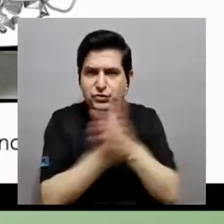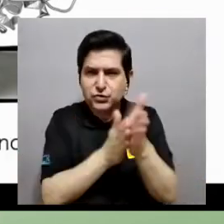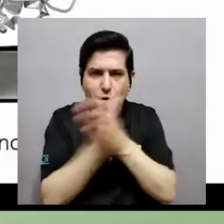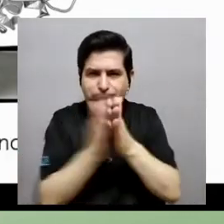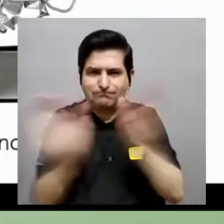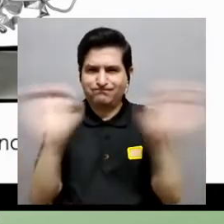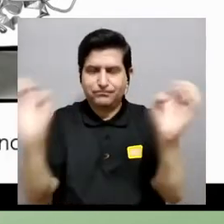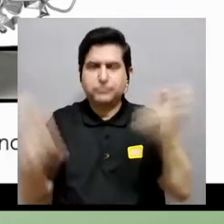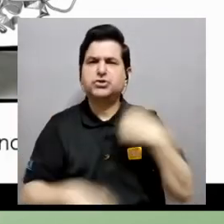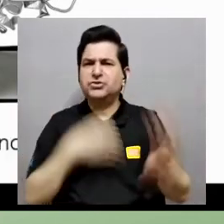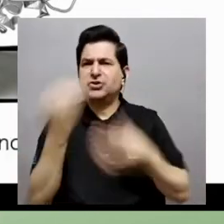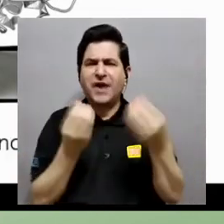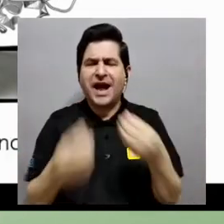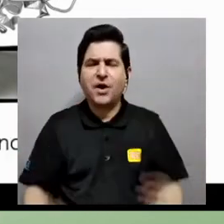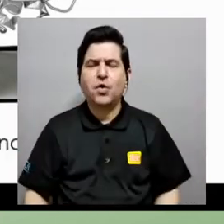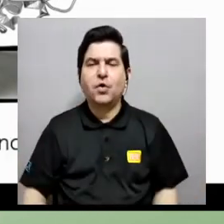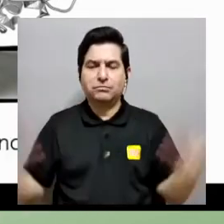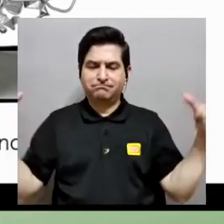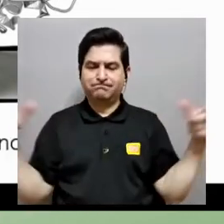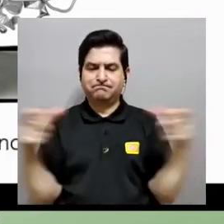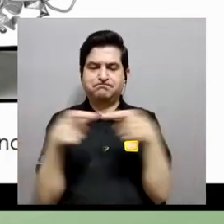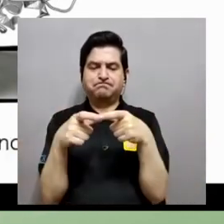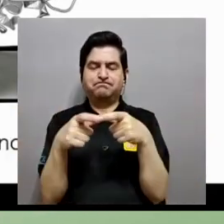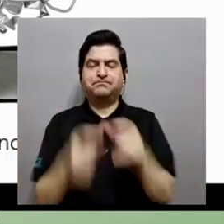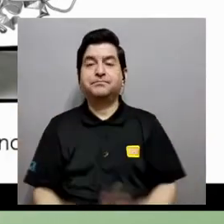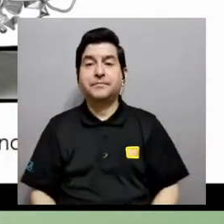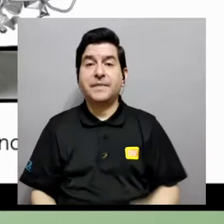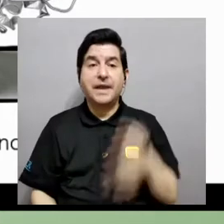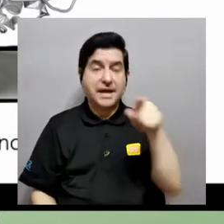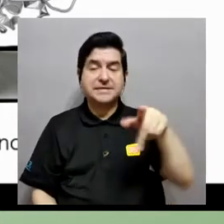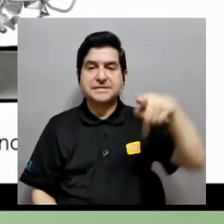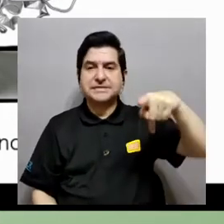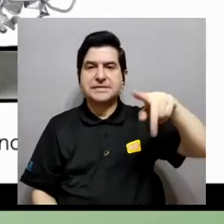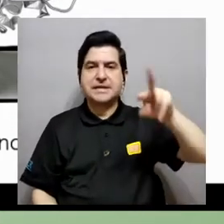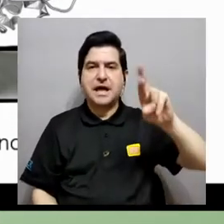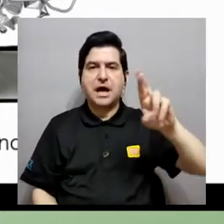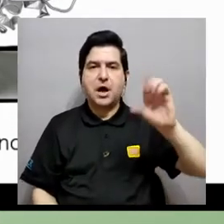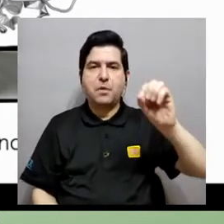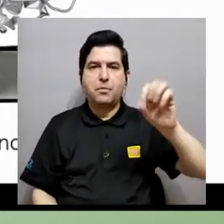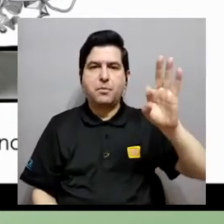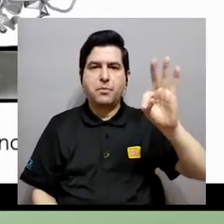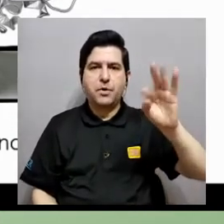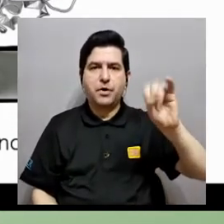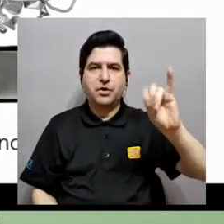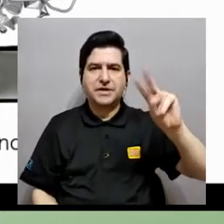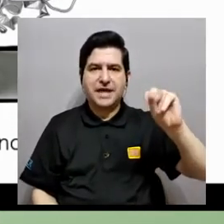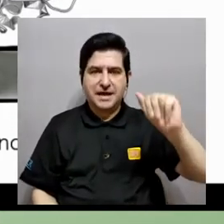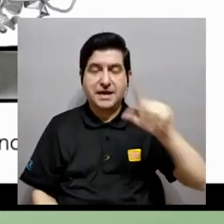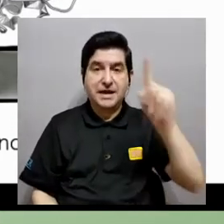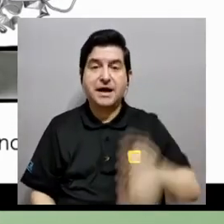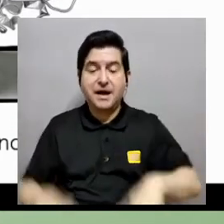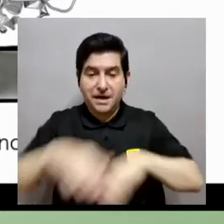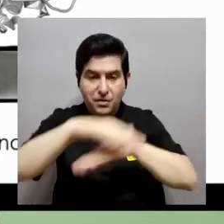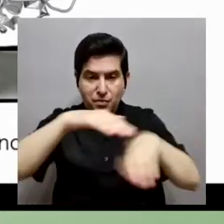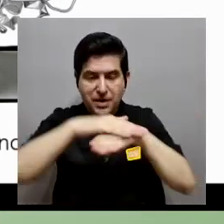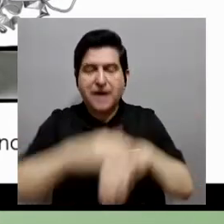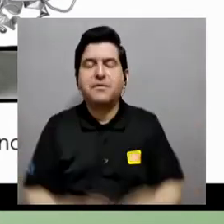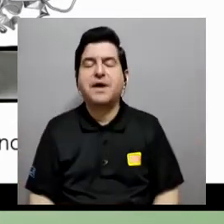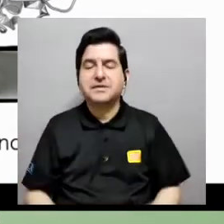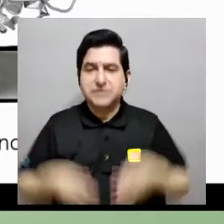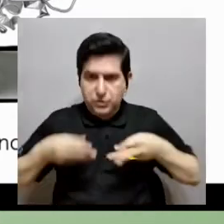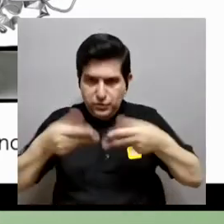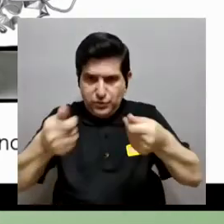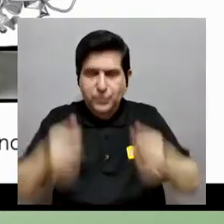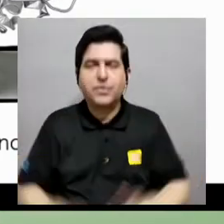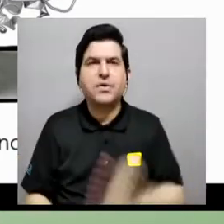energía. Y yo lo que hago es conectar estas proteínas a una superficie conductora. Y eso es equivalente a tomar un generador